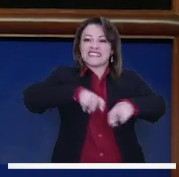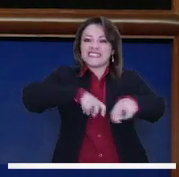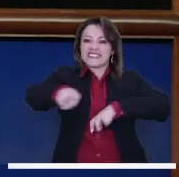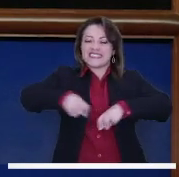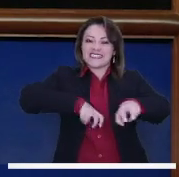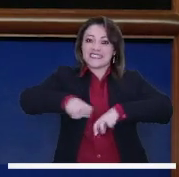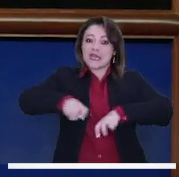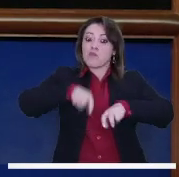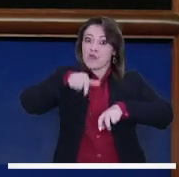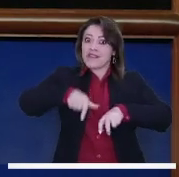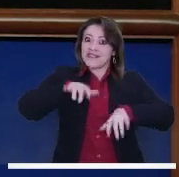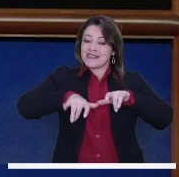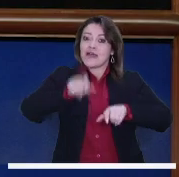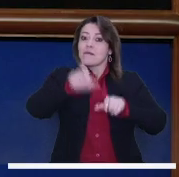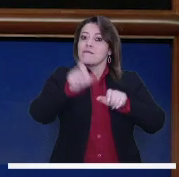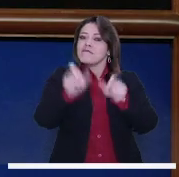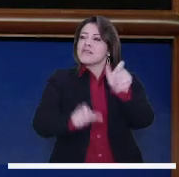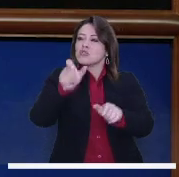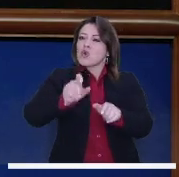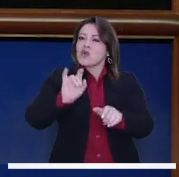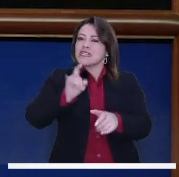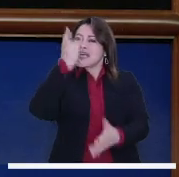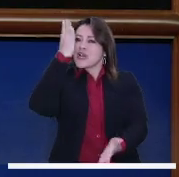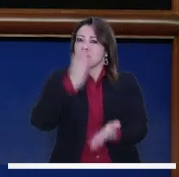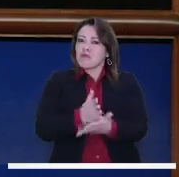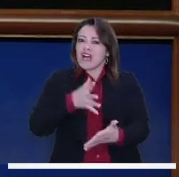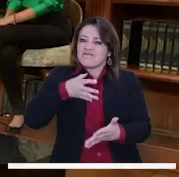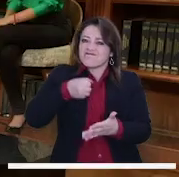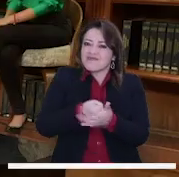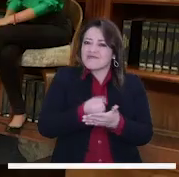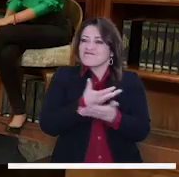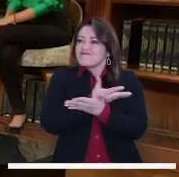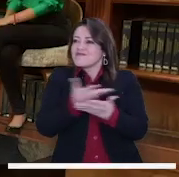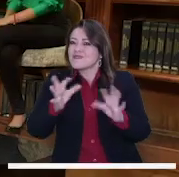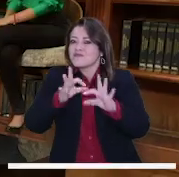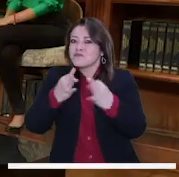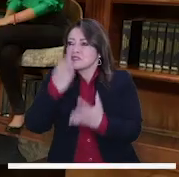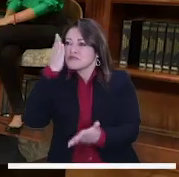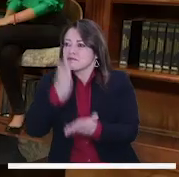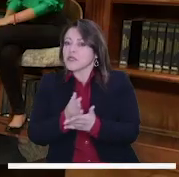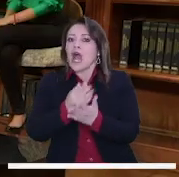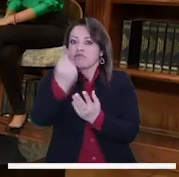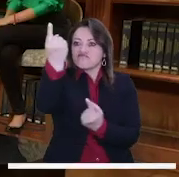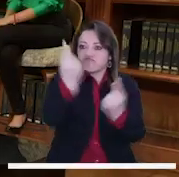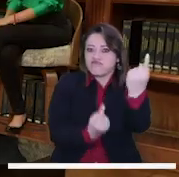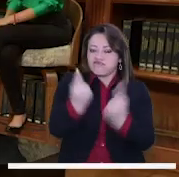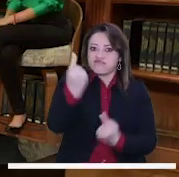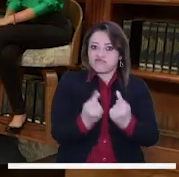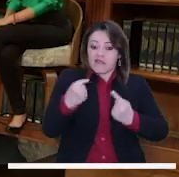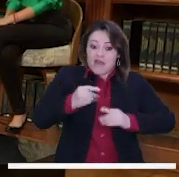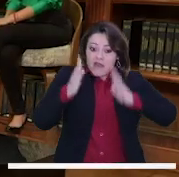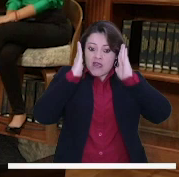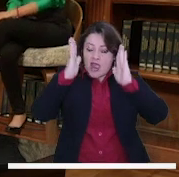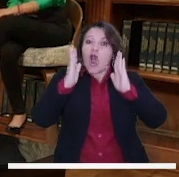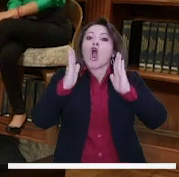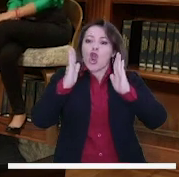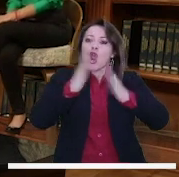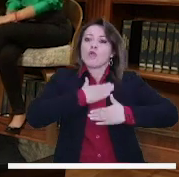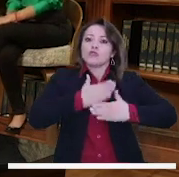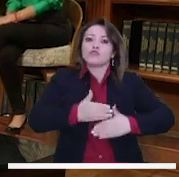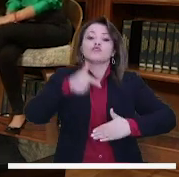Movilidad, donde las personas que han sido víctimas de accidentes y sus familiares pueden ir a pedir ayuda